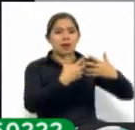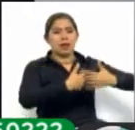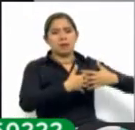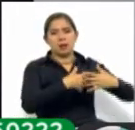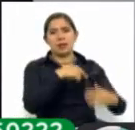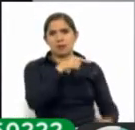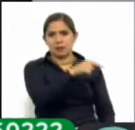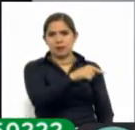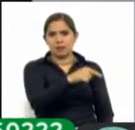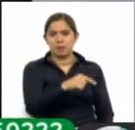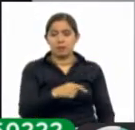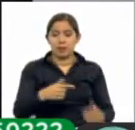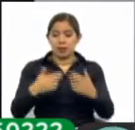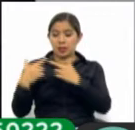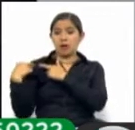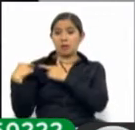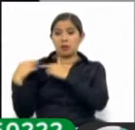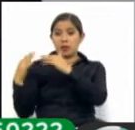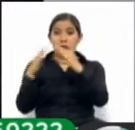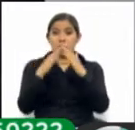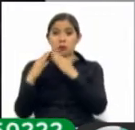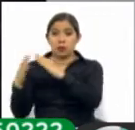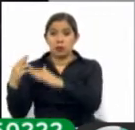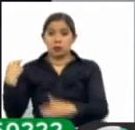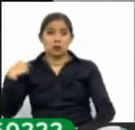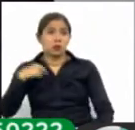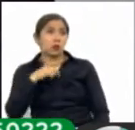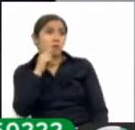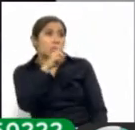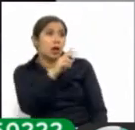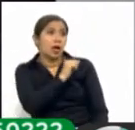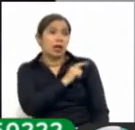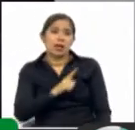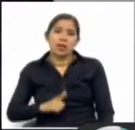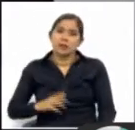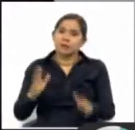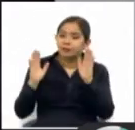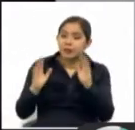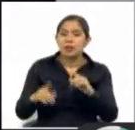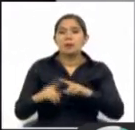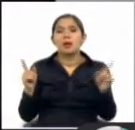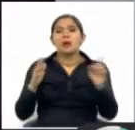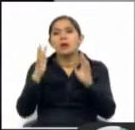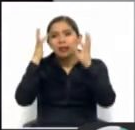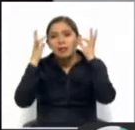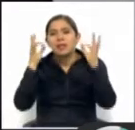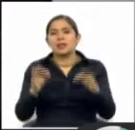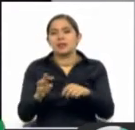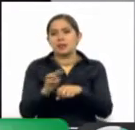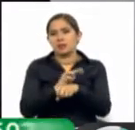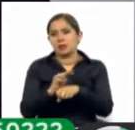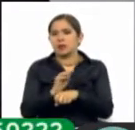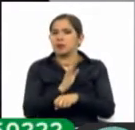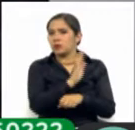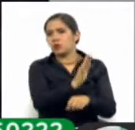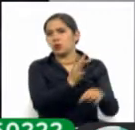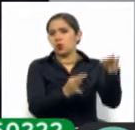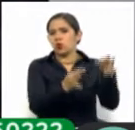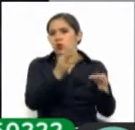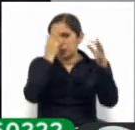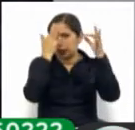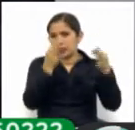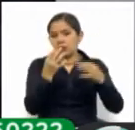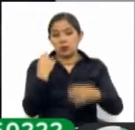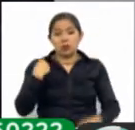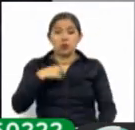ante la comunidad para nosotros es el alcalde. Pero bueno, son decisiones del Ministerio Público, de la Justicia que simplemente